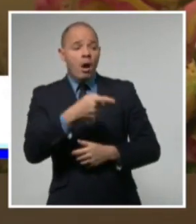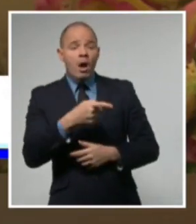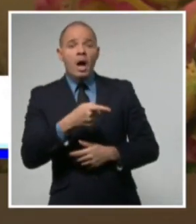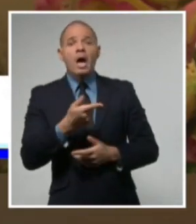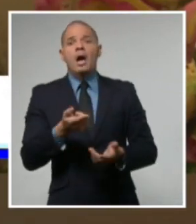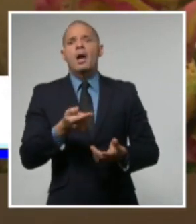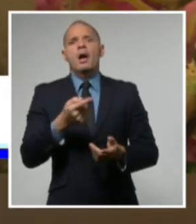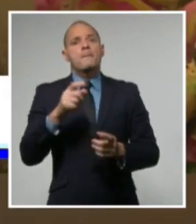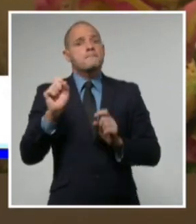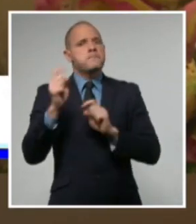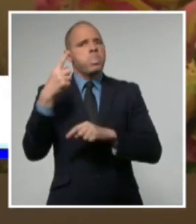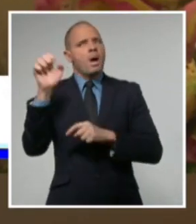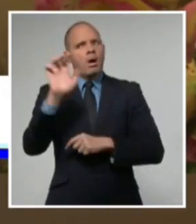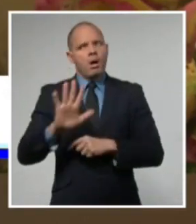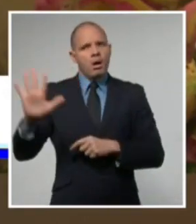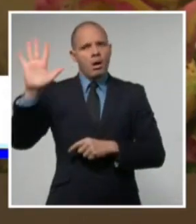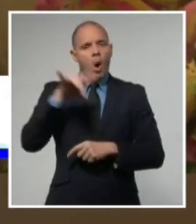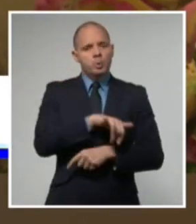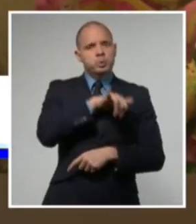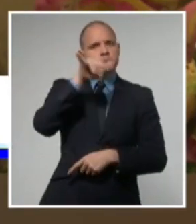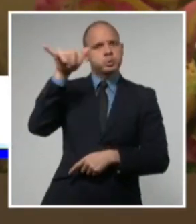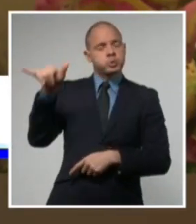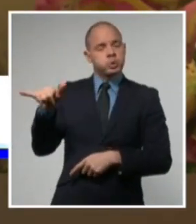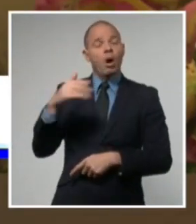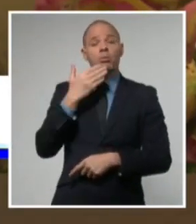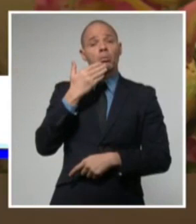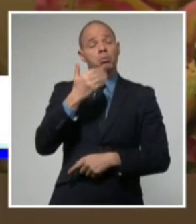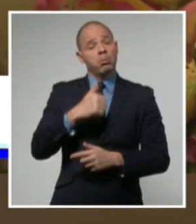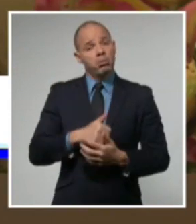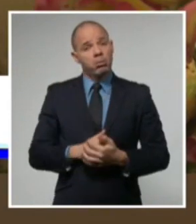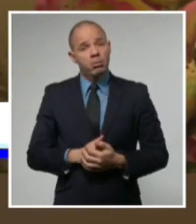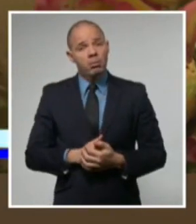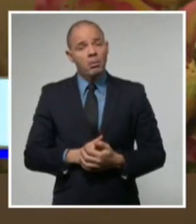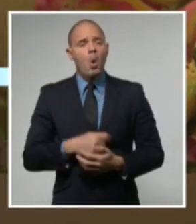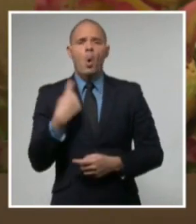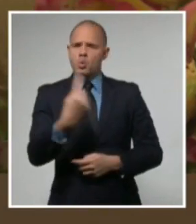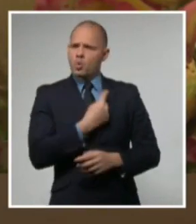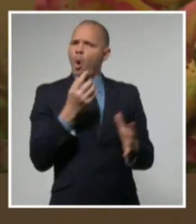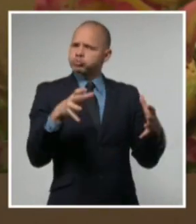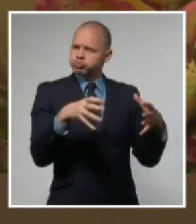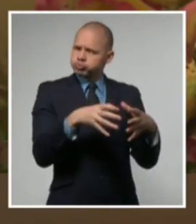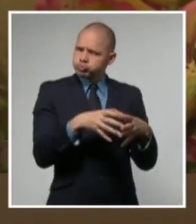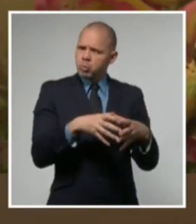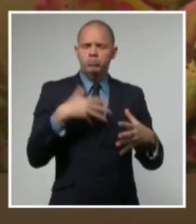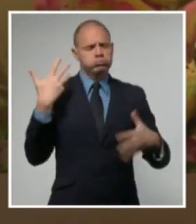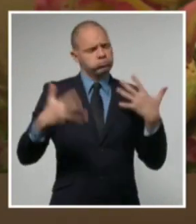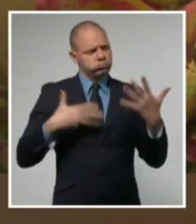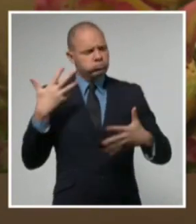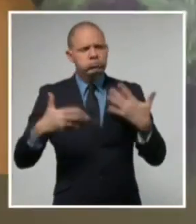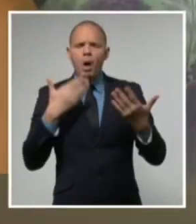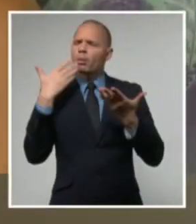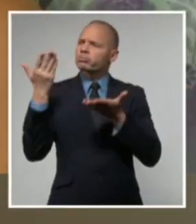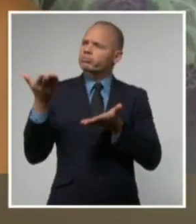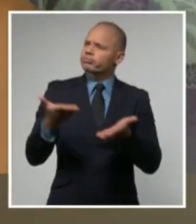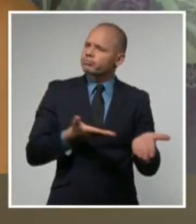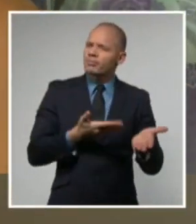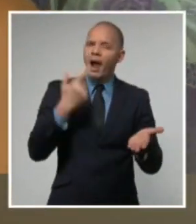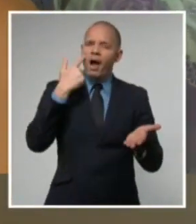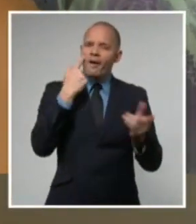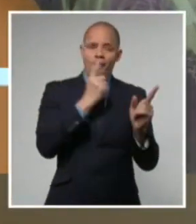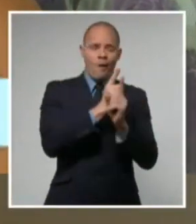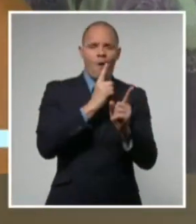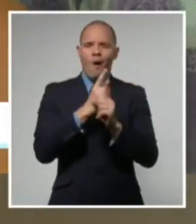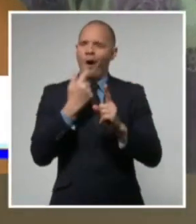un país europeo, muy importante también, y estamos muy orgullosos de Maribel. La estamos esperando, loco, por que venga. Es muy